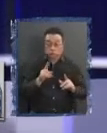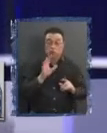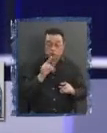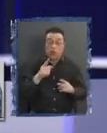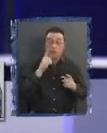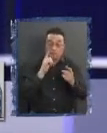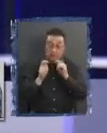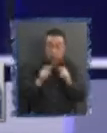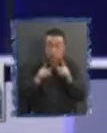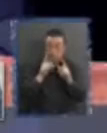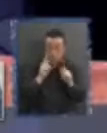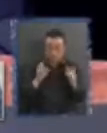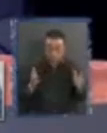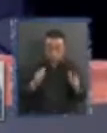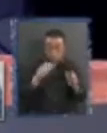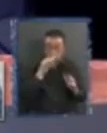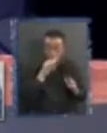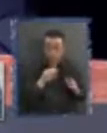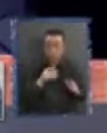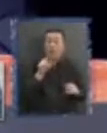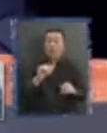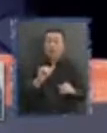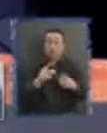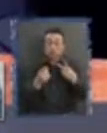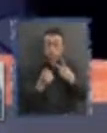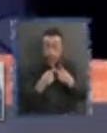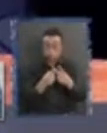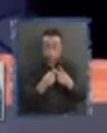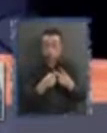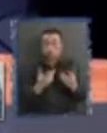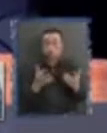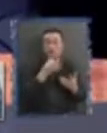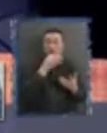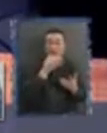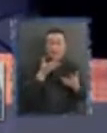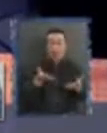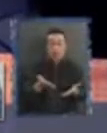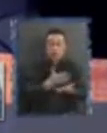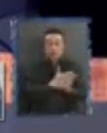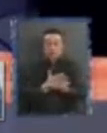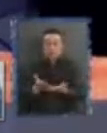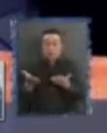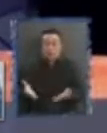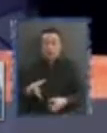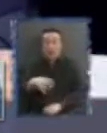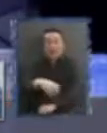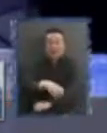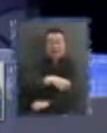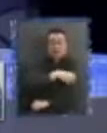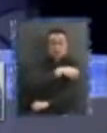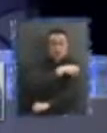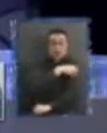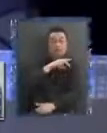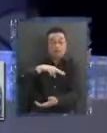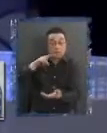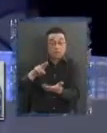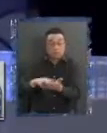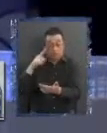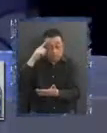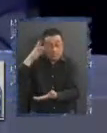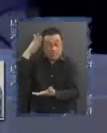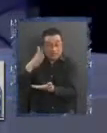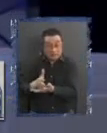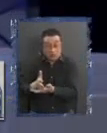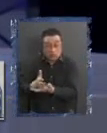Estamos en la misma línea centralizada. segundo, respecto de lo que está pasando hoy día en las regiones, la verdad es que las decisiones se están tomando